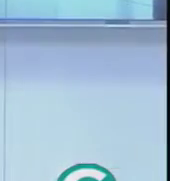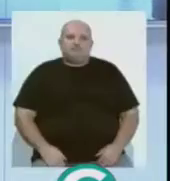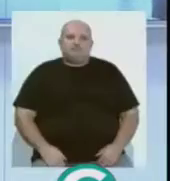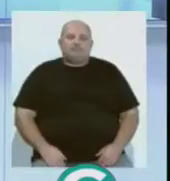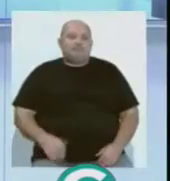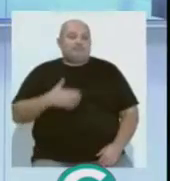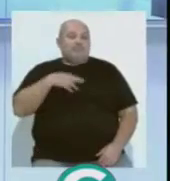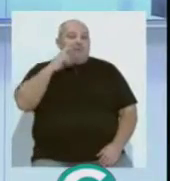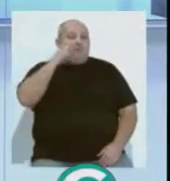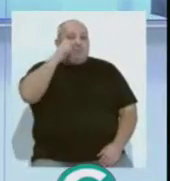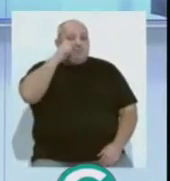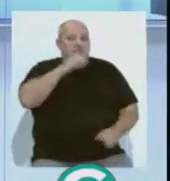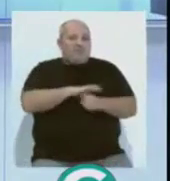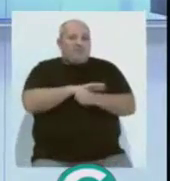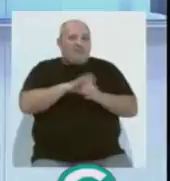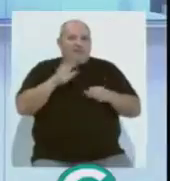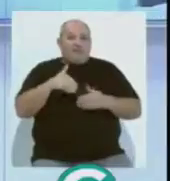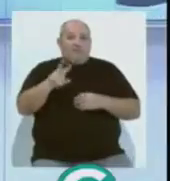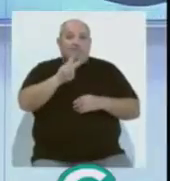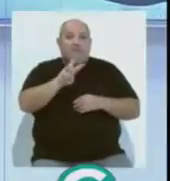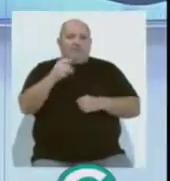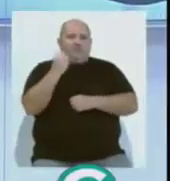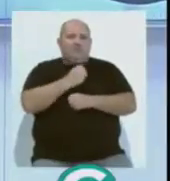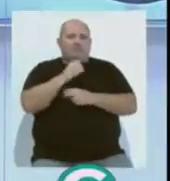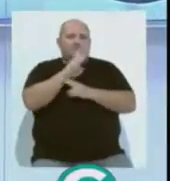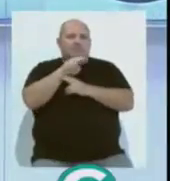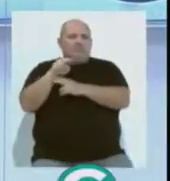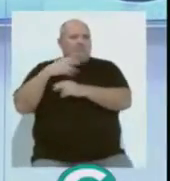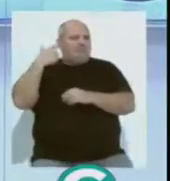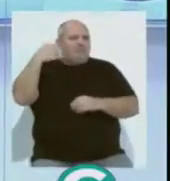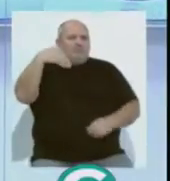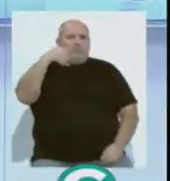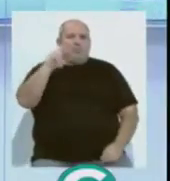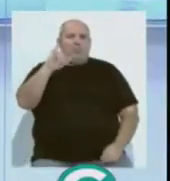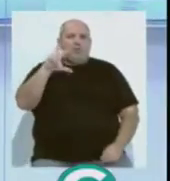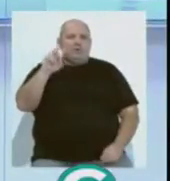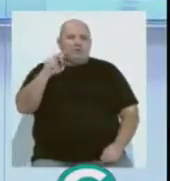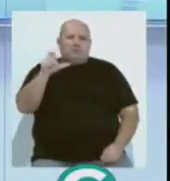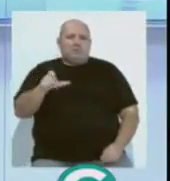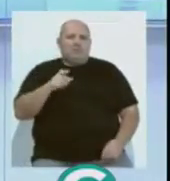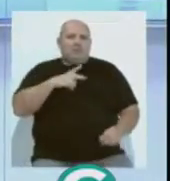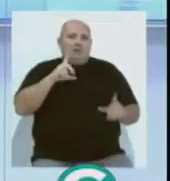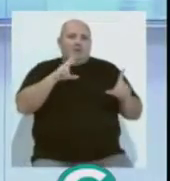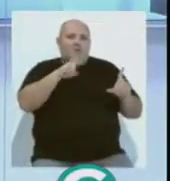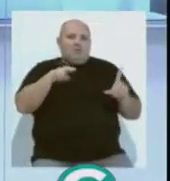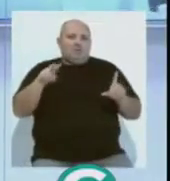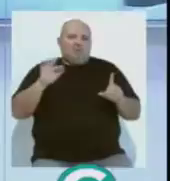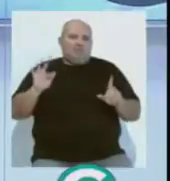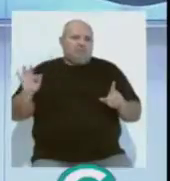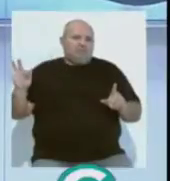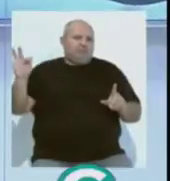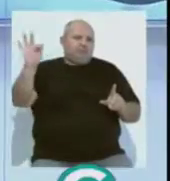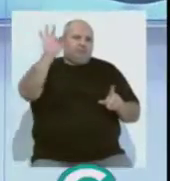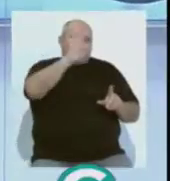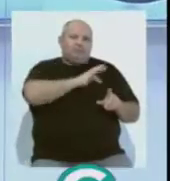Y el Museo Provincial acoge hasta el próximo 23 de diciembre la muestra Murillo Excelentísimo. Una exposición que será itinerante en todas